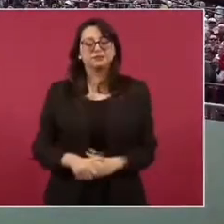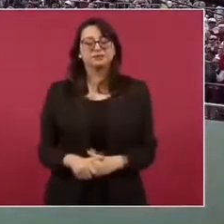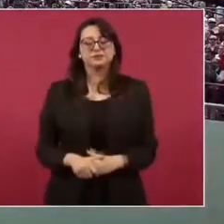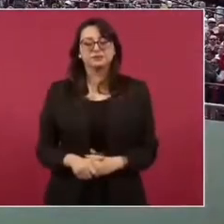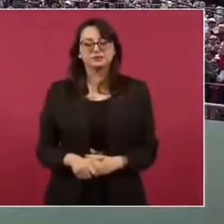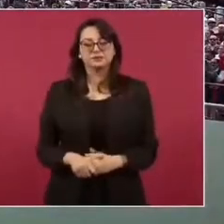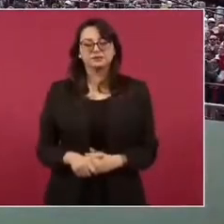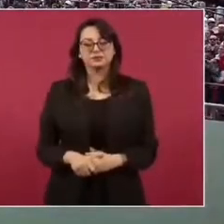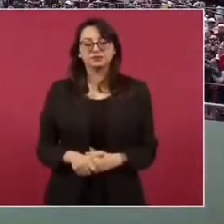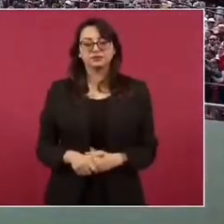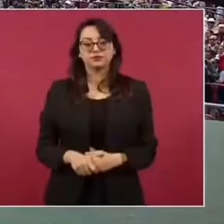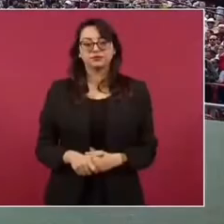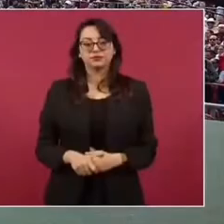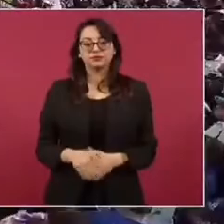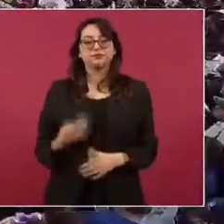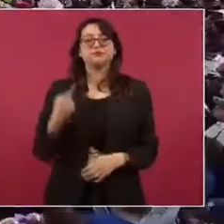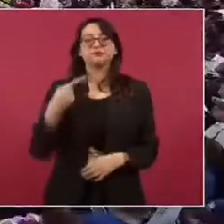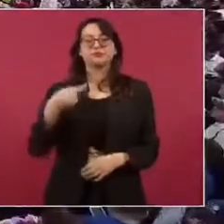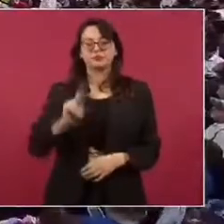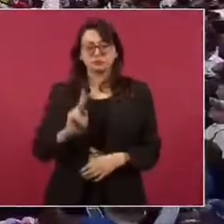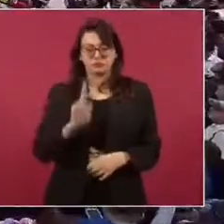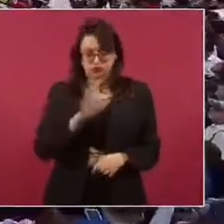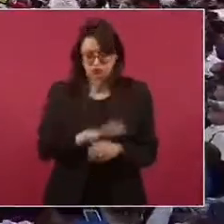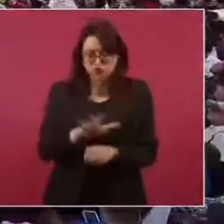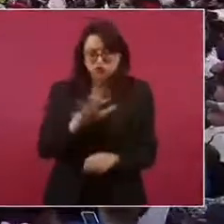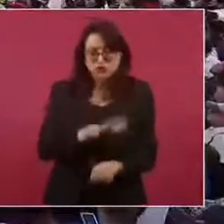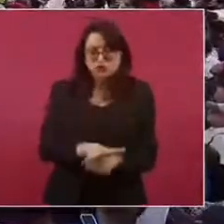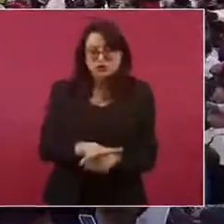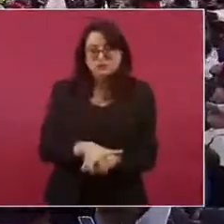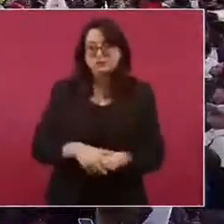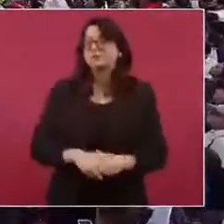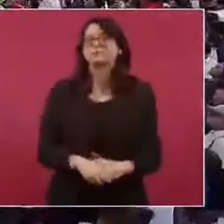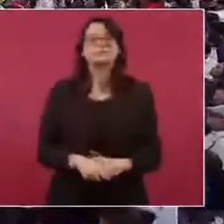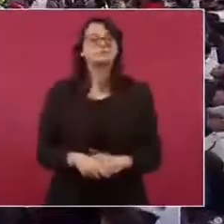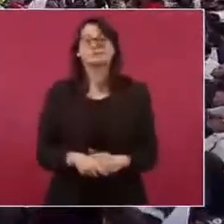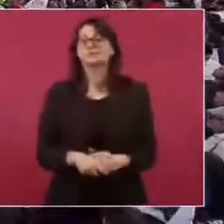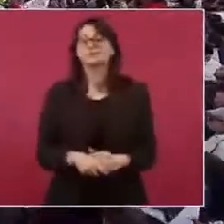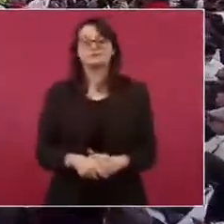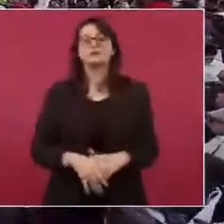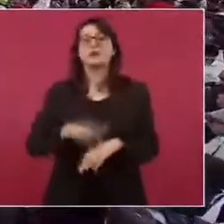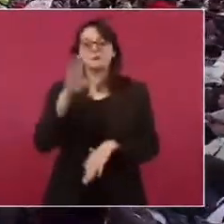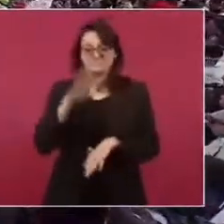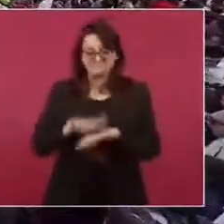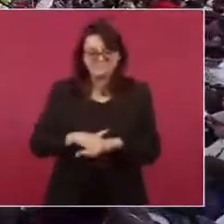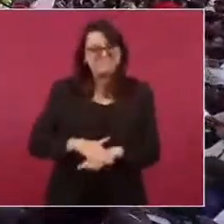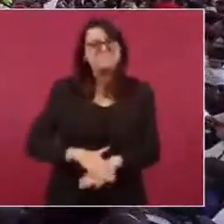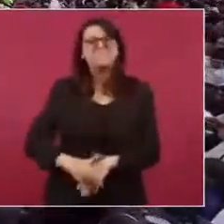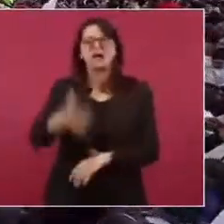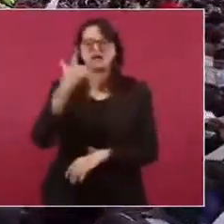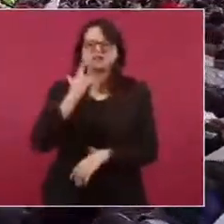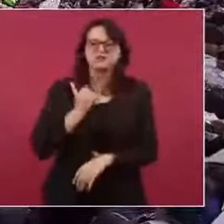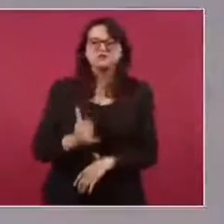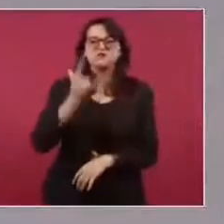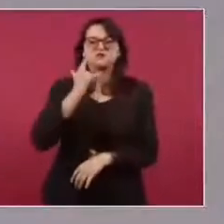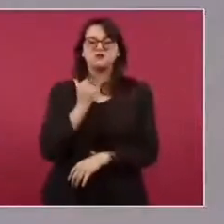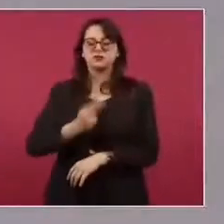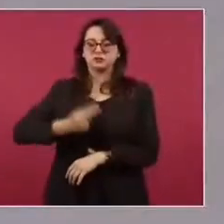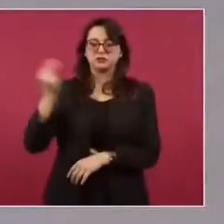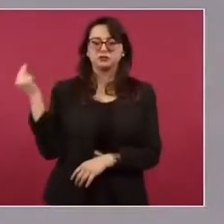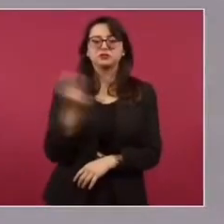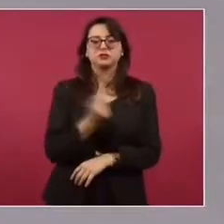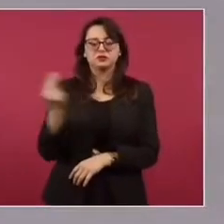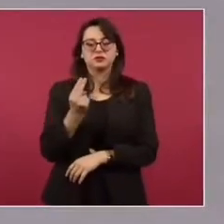Pero hemos ido más allá. Hemos asumido la responsabilidad que la historia nos demanda.